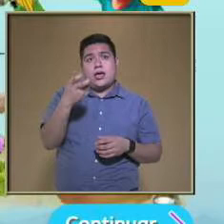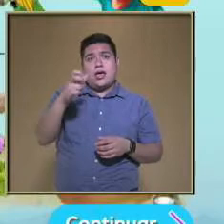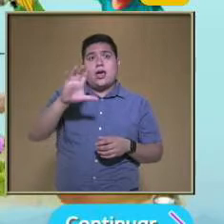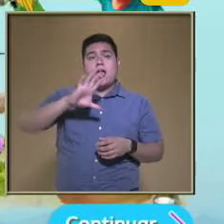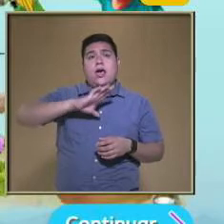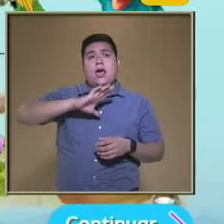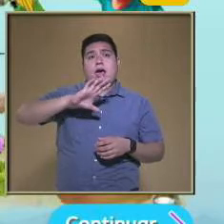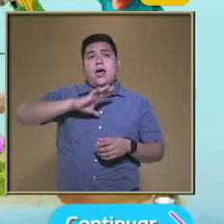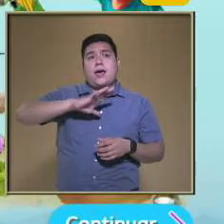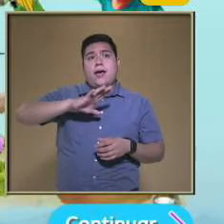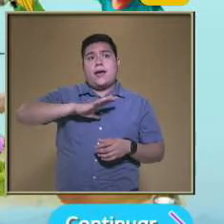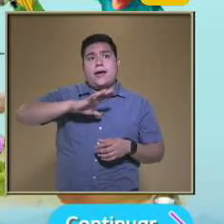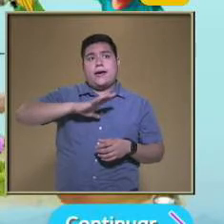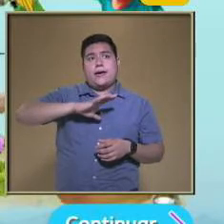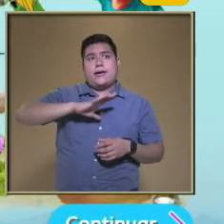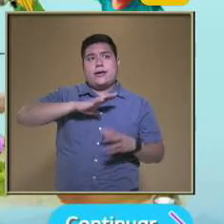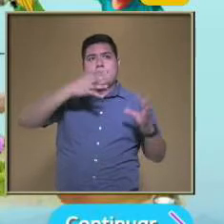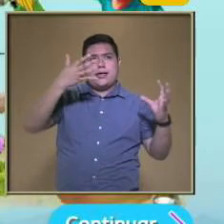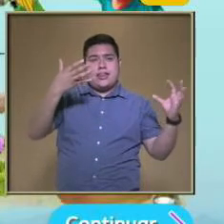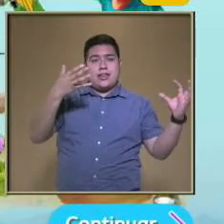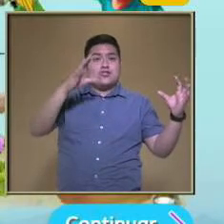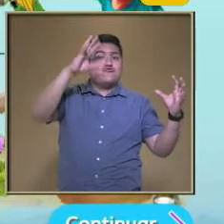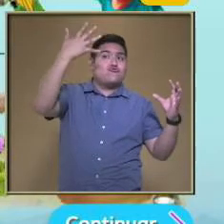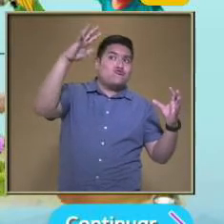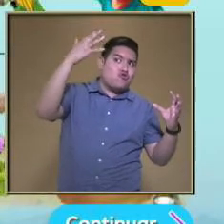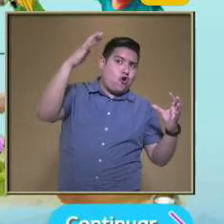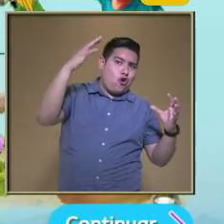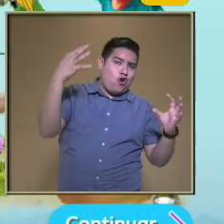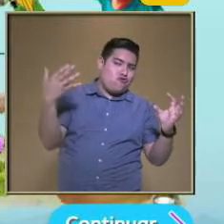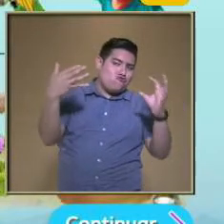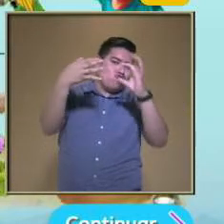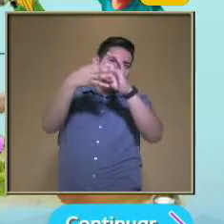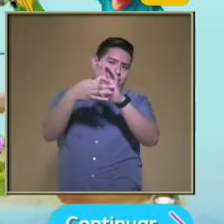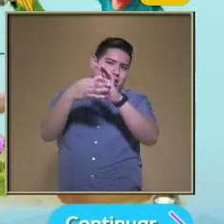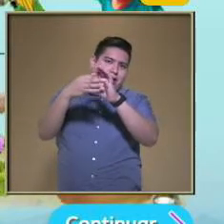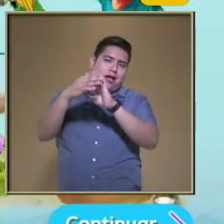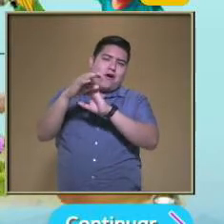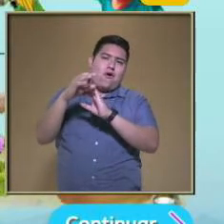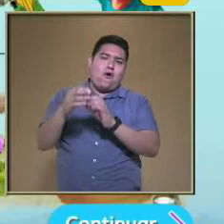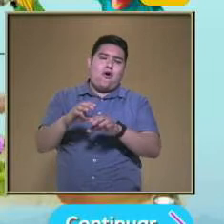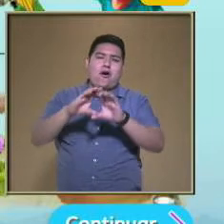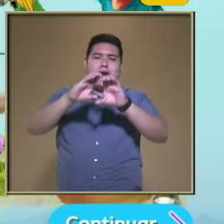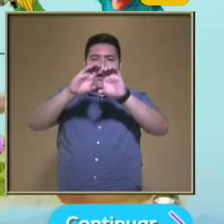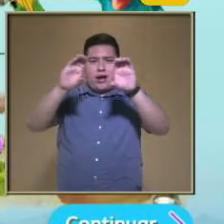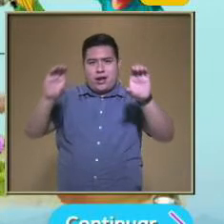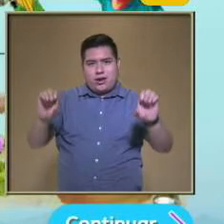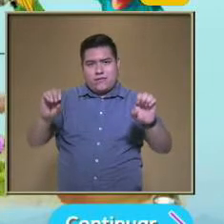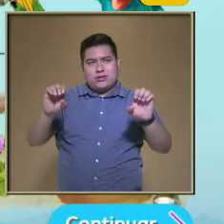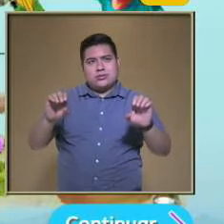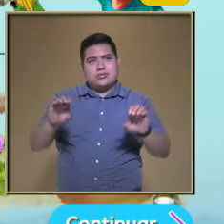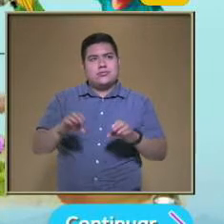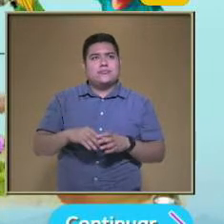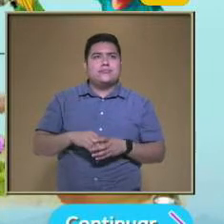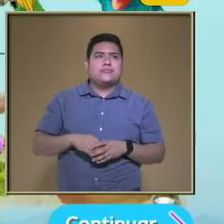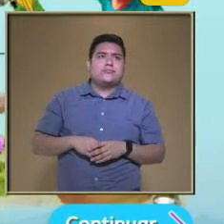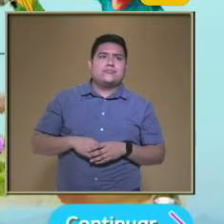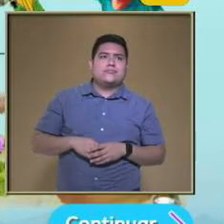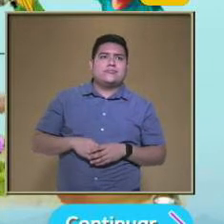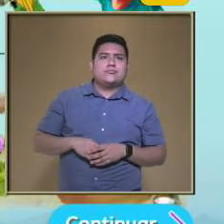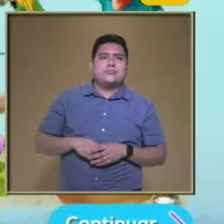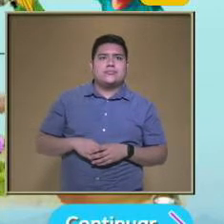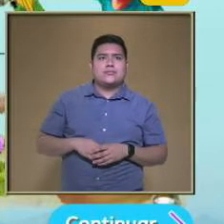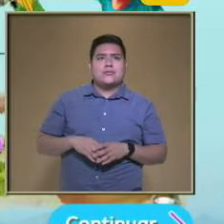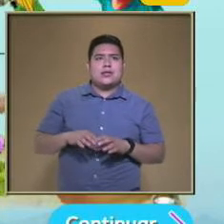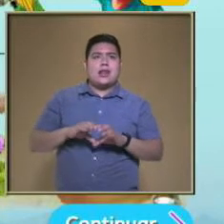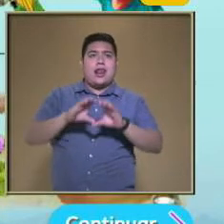observa también ahí El seguimiento De esta cadena Del paso de la energía La relación que tienen Del sol Ha llegado a la calabaza Y la